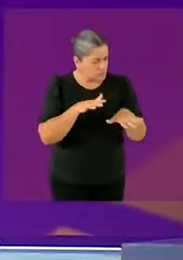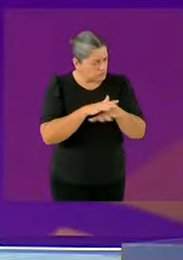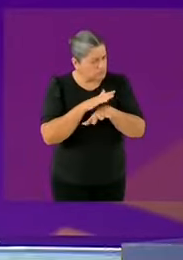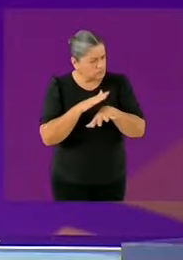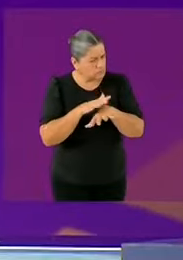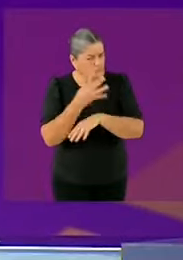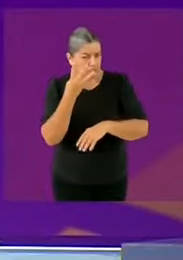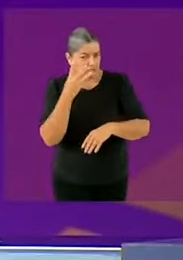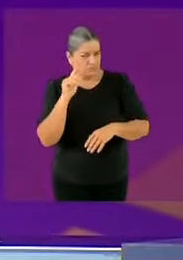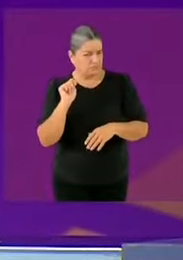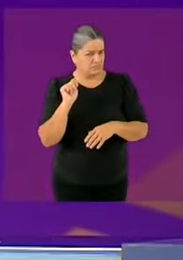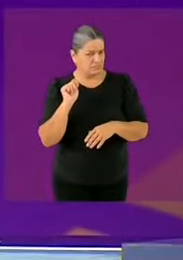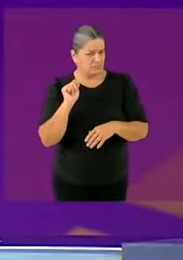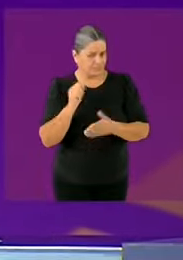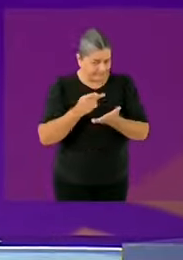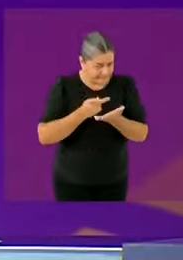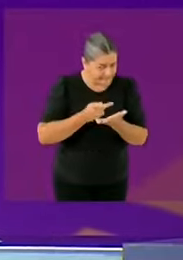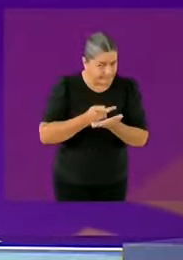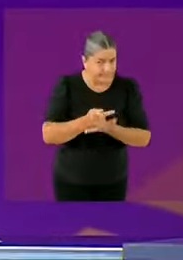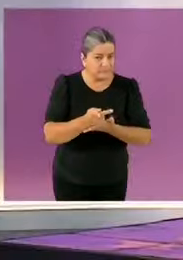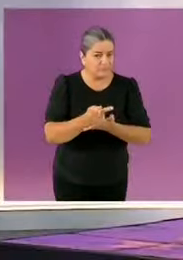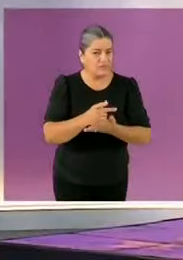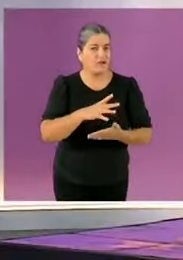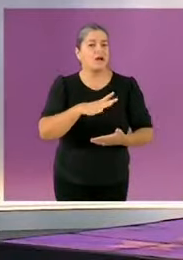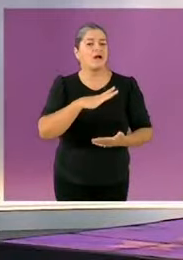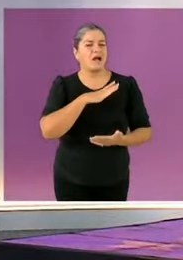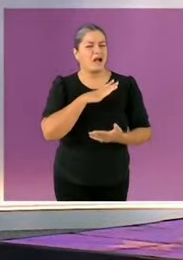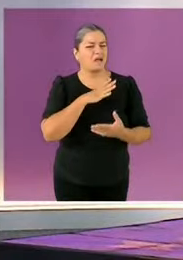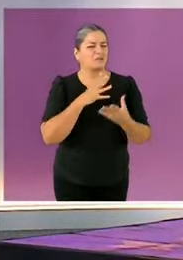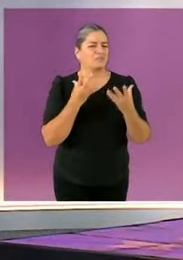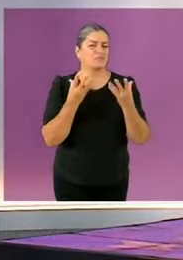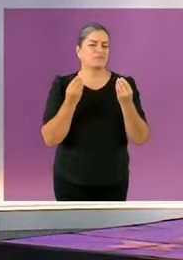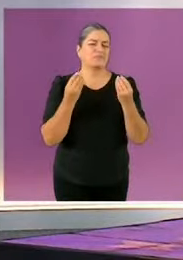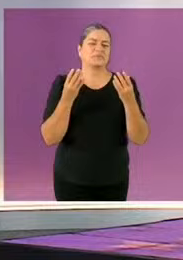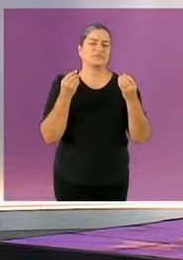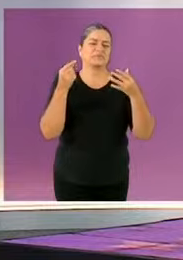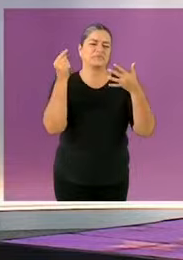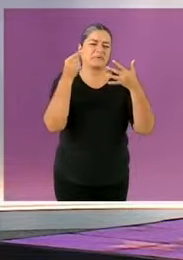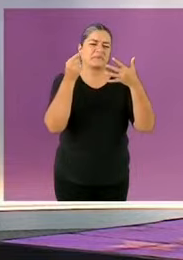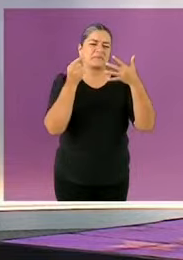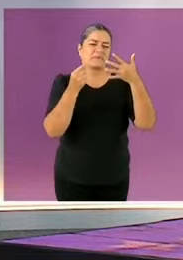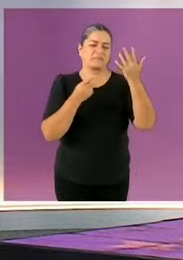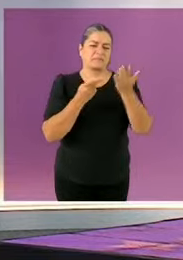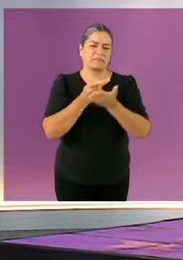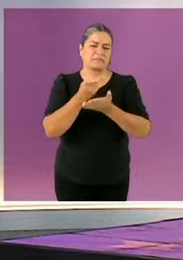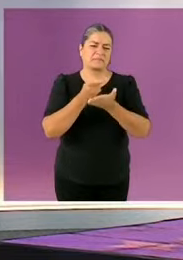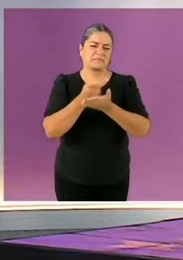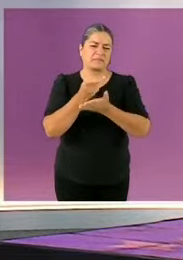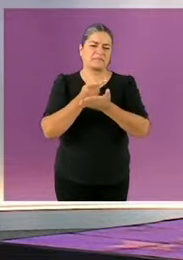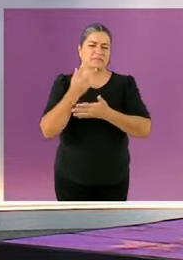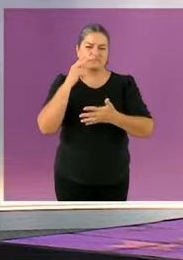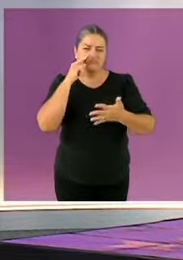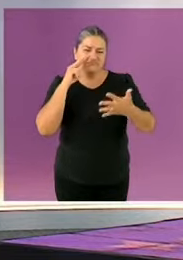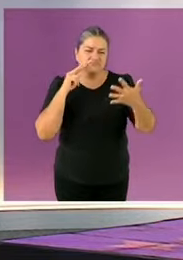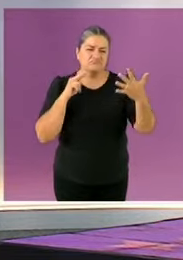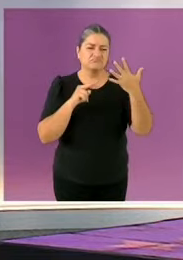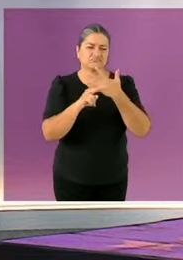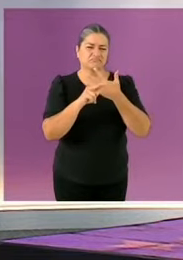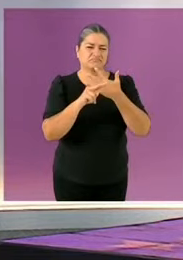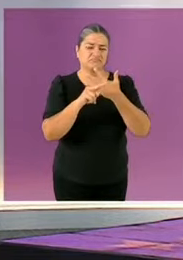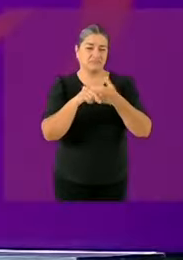Transparencia del Instituto Nacional de Transparencia y muchos otros más. Para gobernar con honestidad hay que ser honesta.